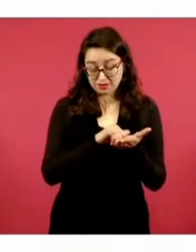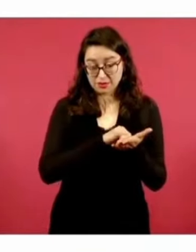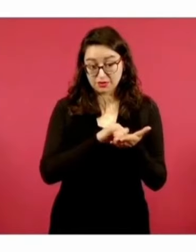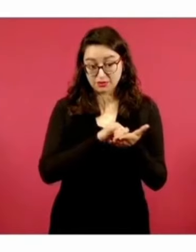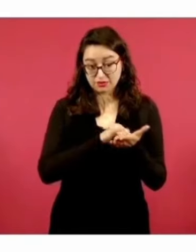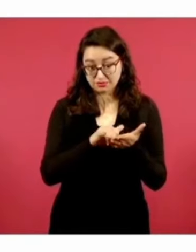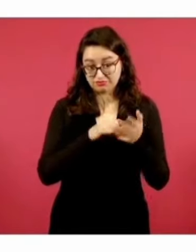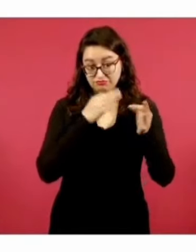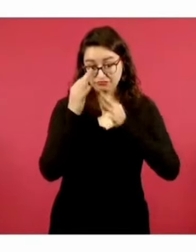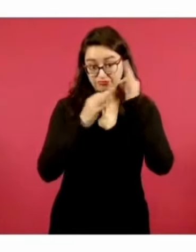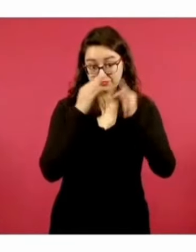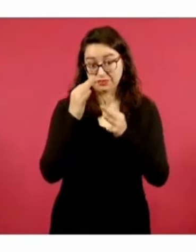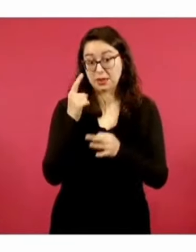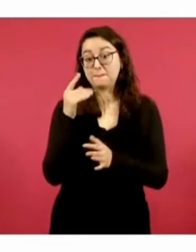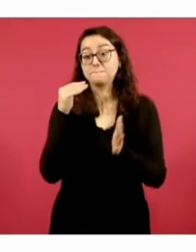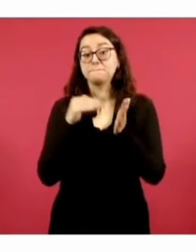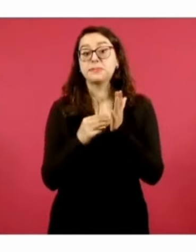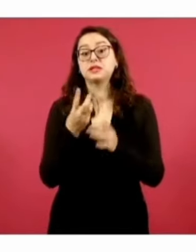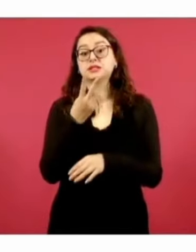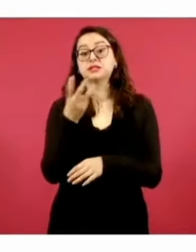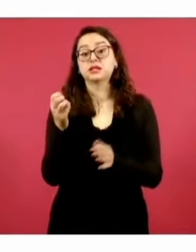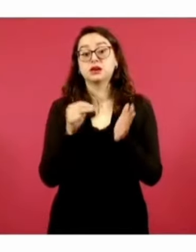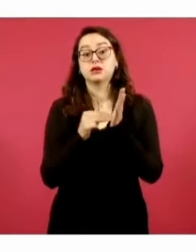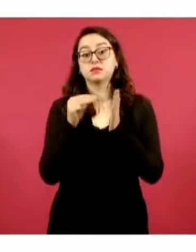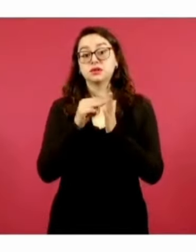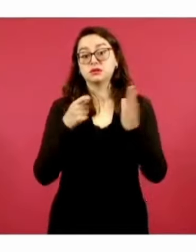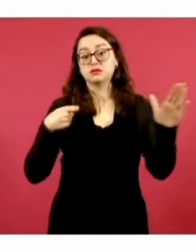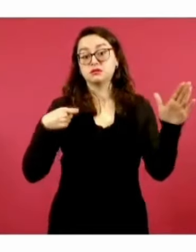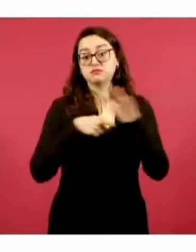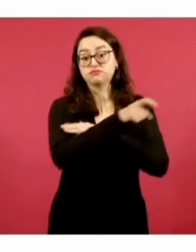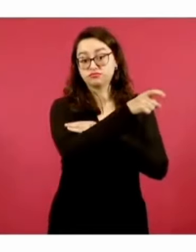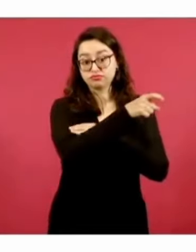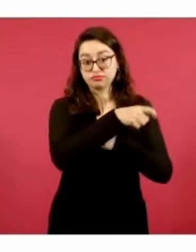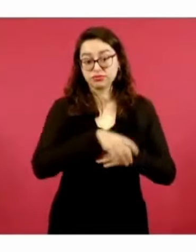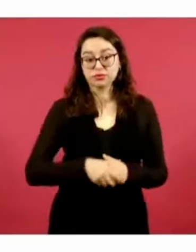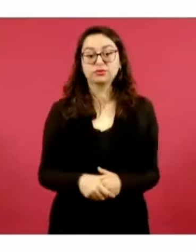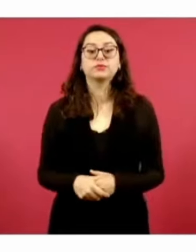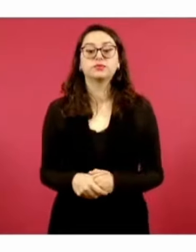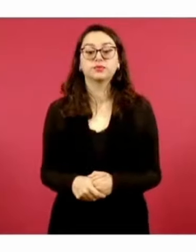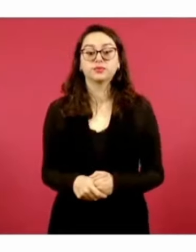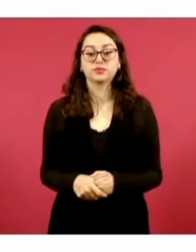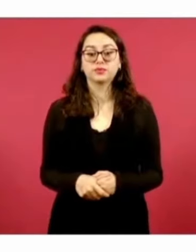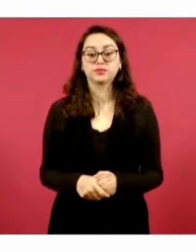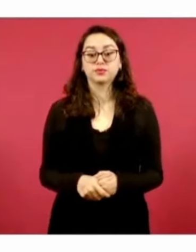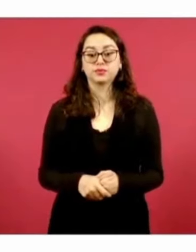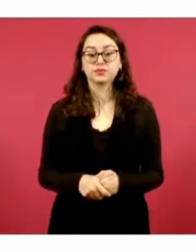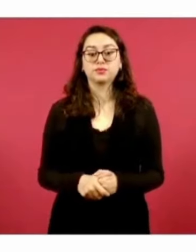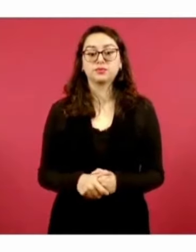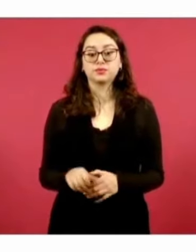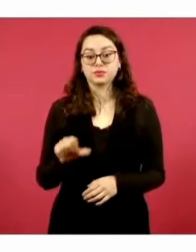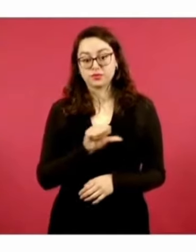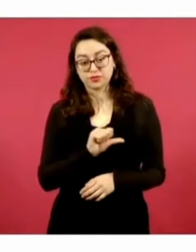mil trescientos siete millones. Otra, también